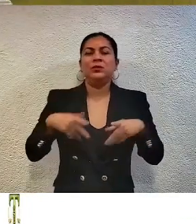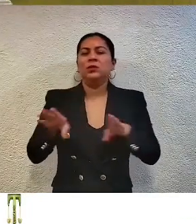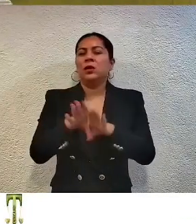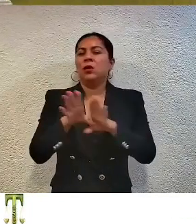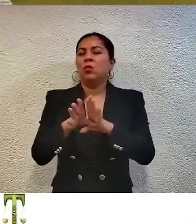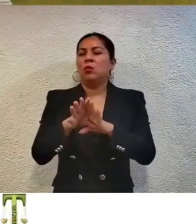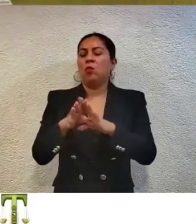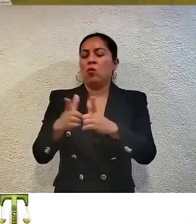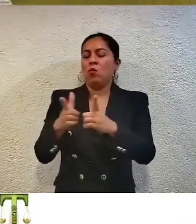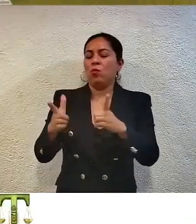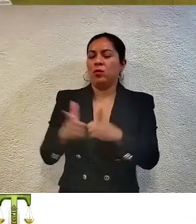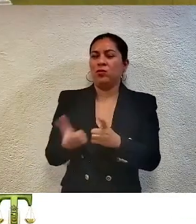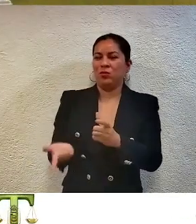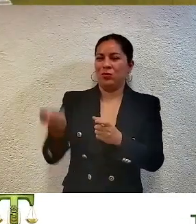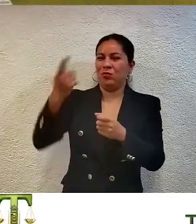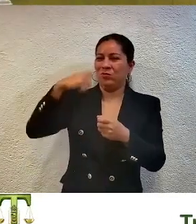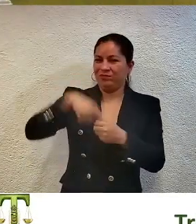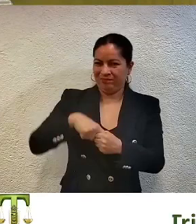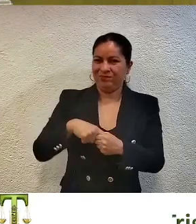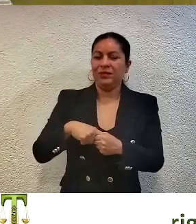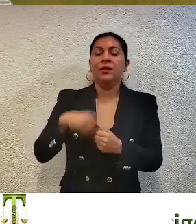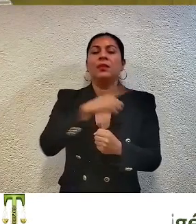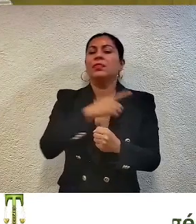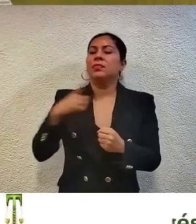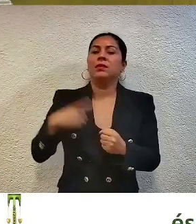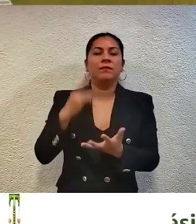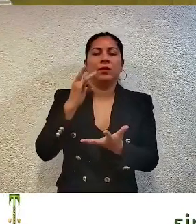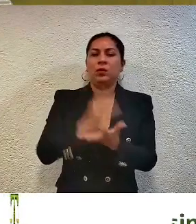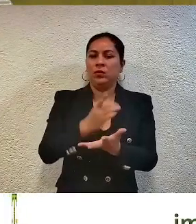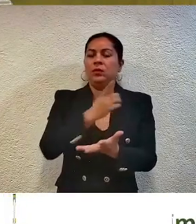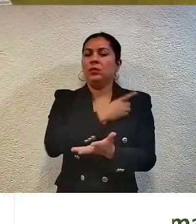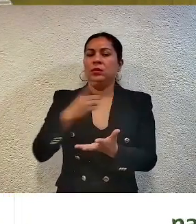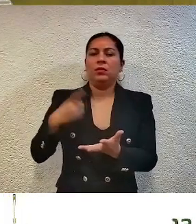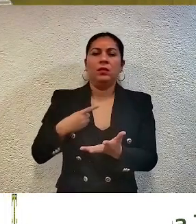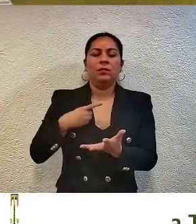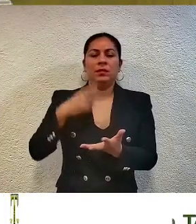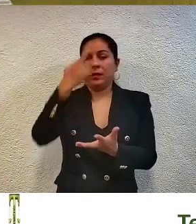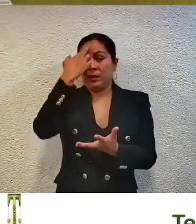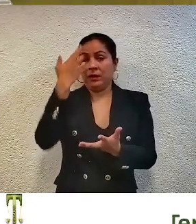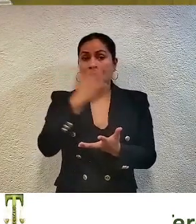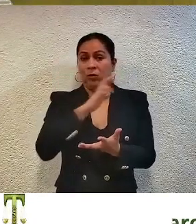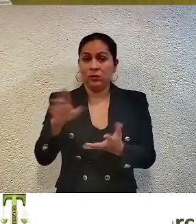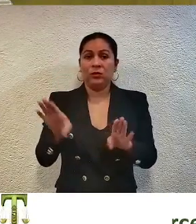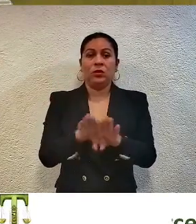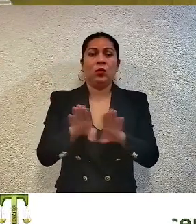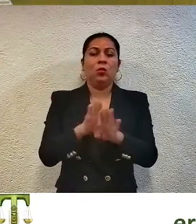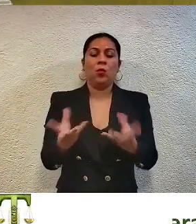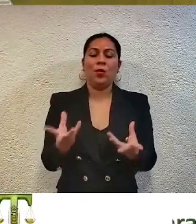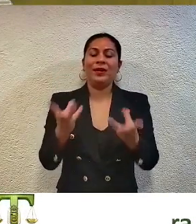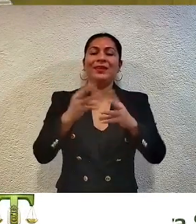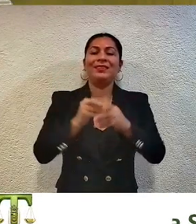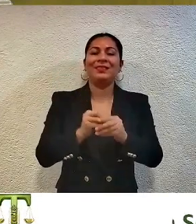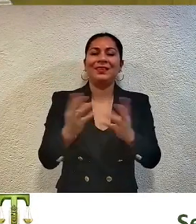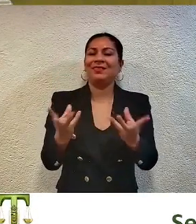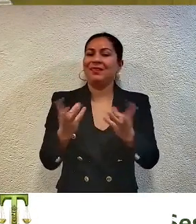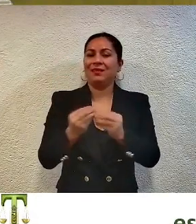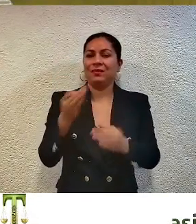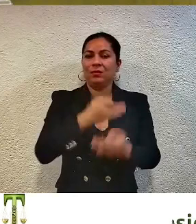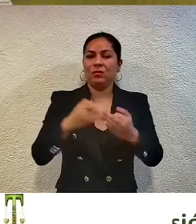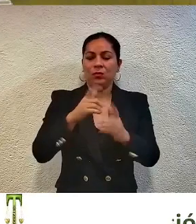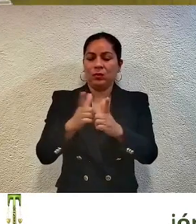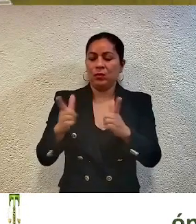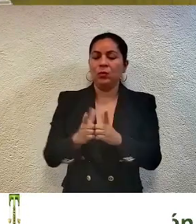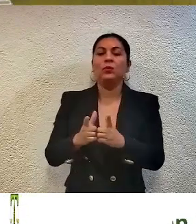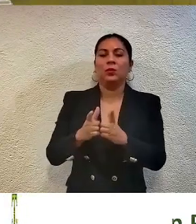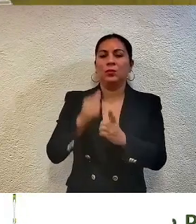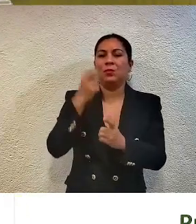parte de la diversidad sexual y de género debe bastar para que le sean reconocidos derechos como parte integrante. Por ello, la pertenencia a alguna